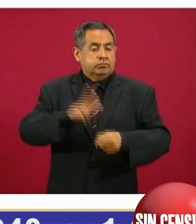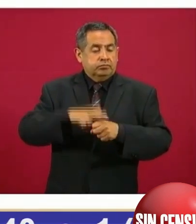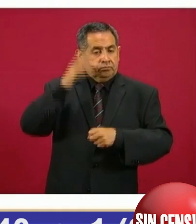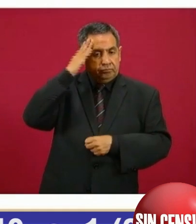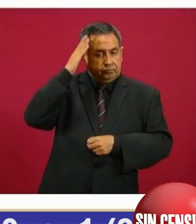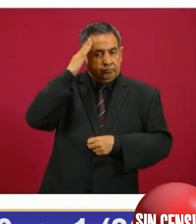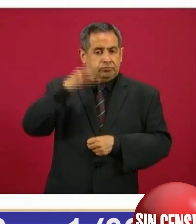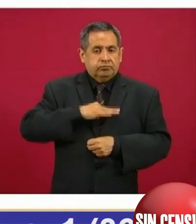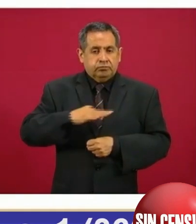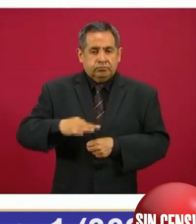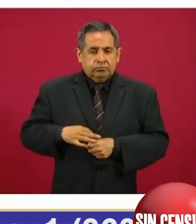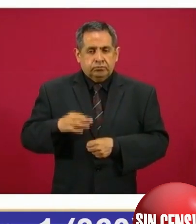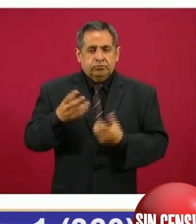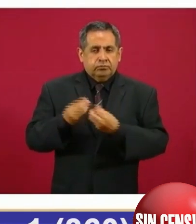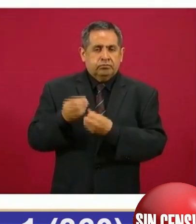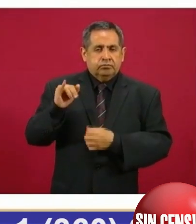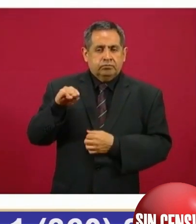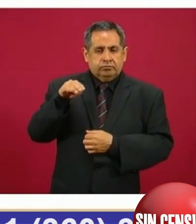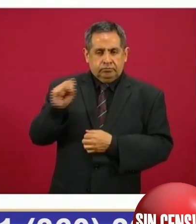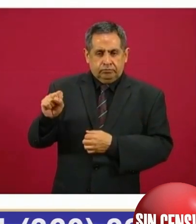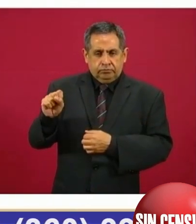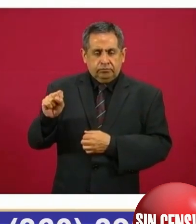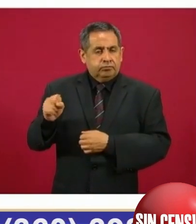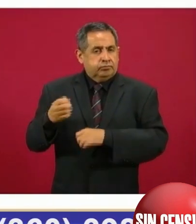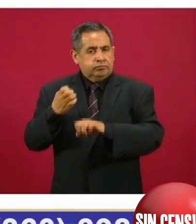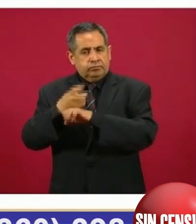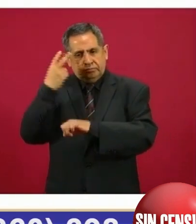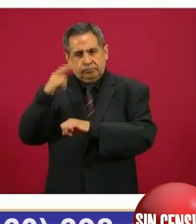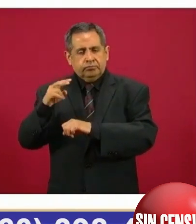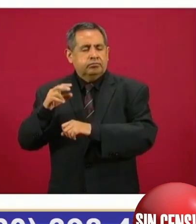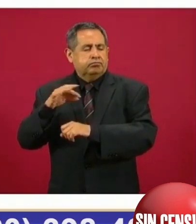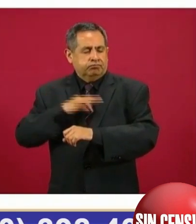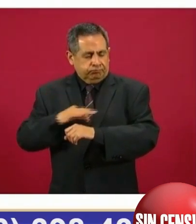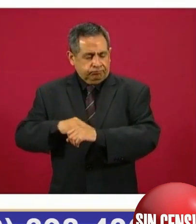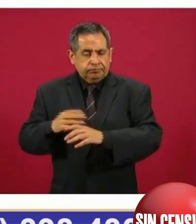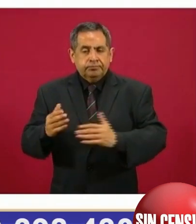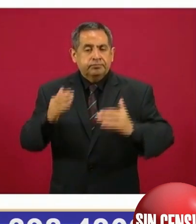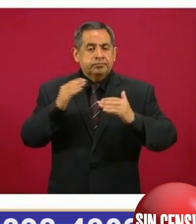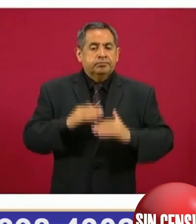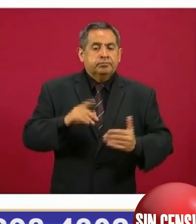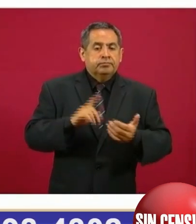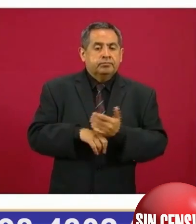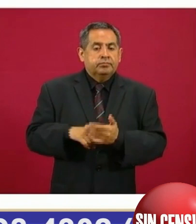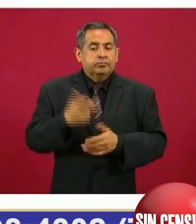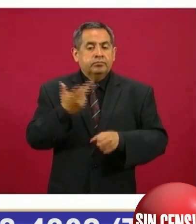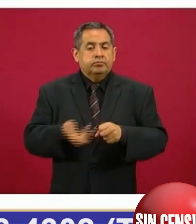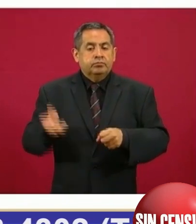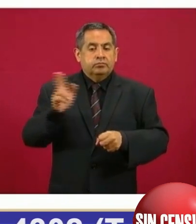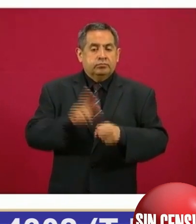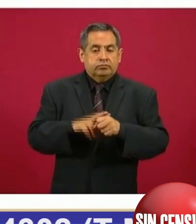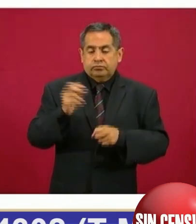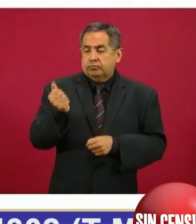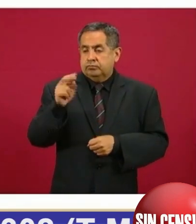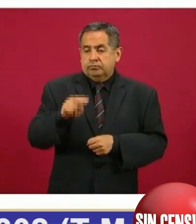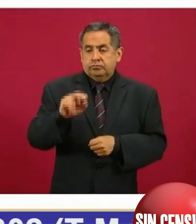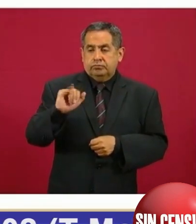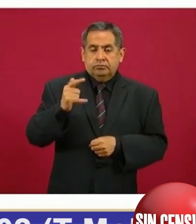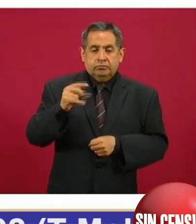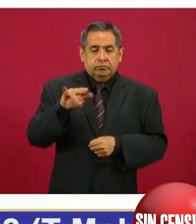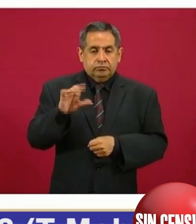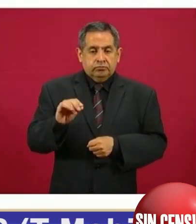Instituto Mexicano del Seguro Social, Estado de México, Toluca. El Integral de San Ignacio,